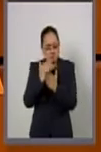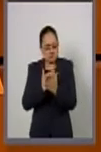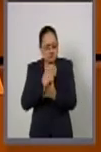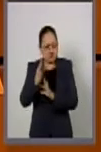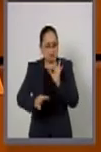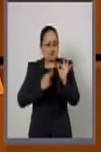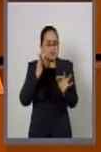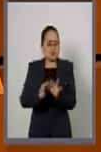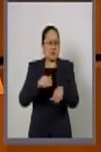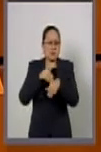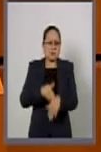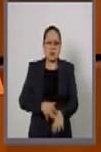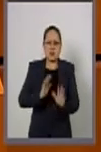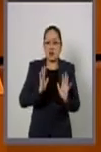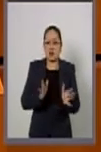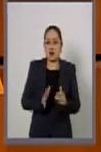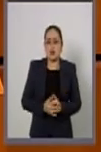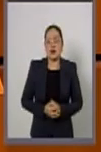internacionales.